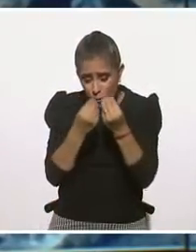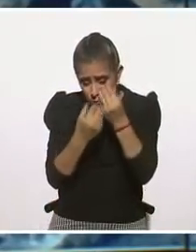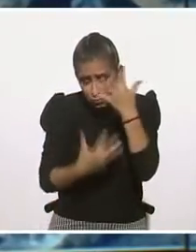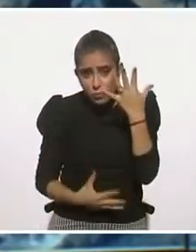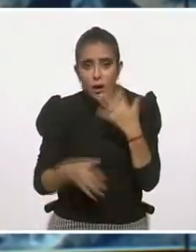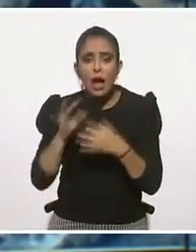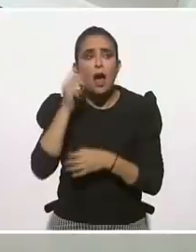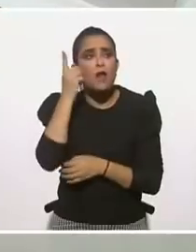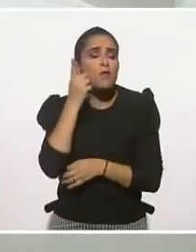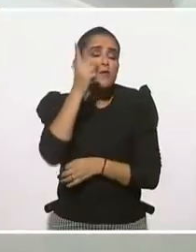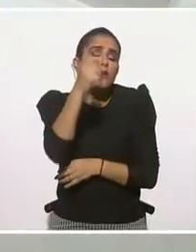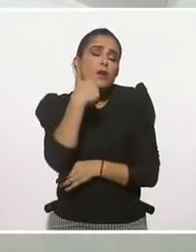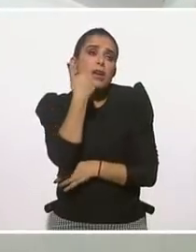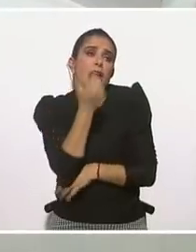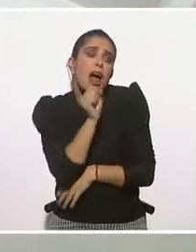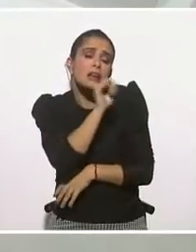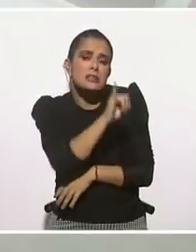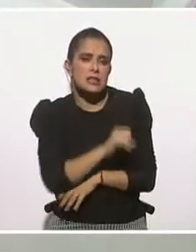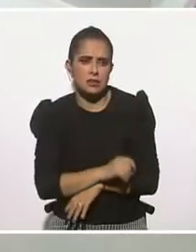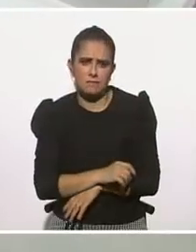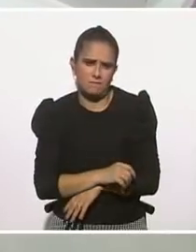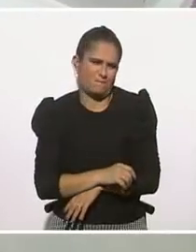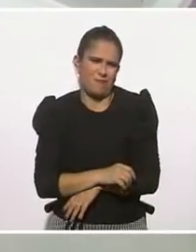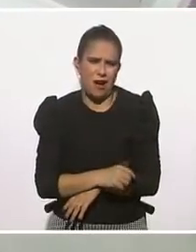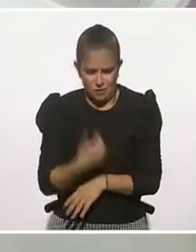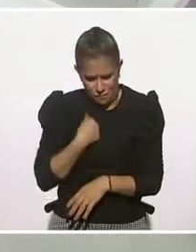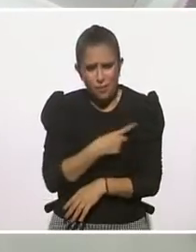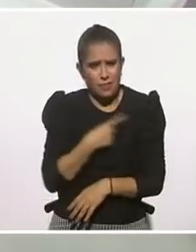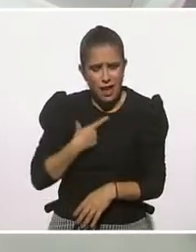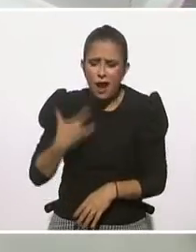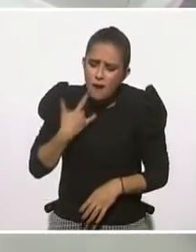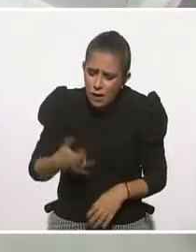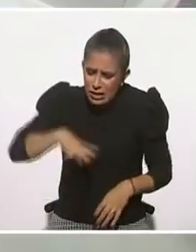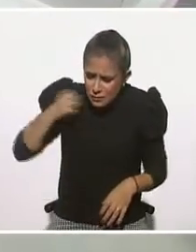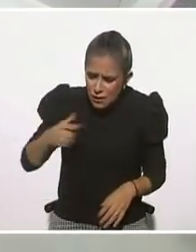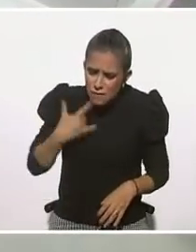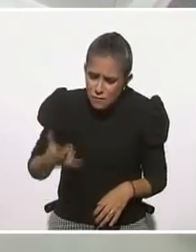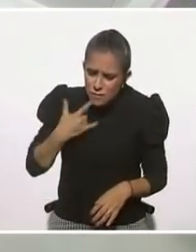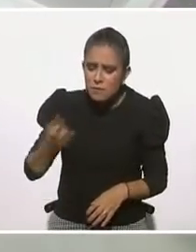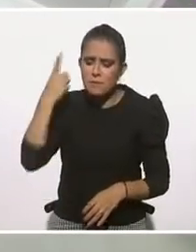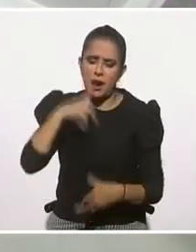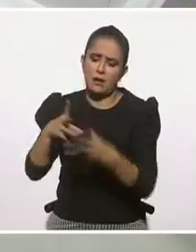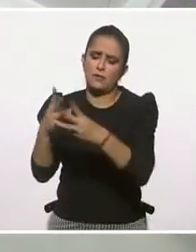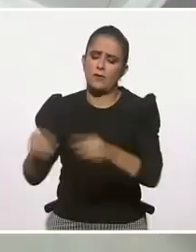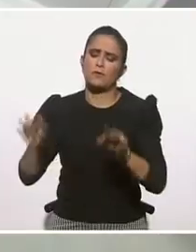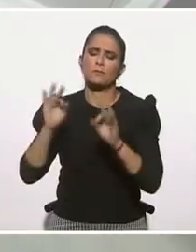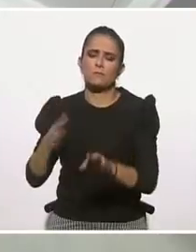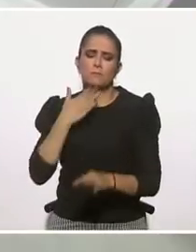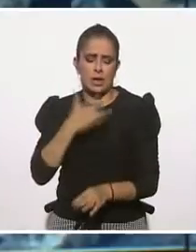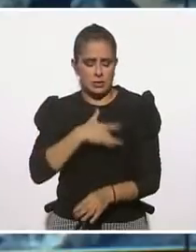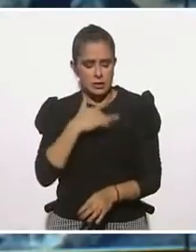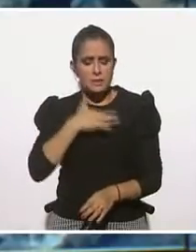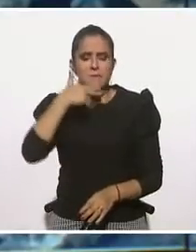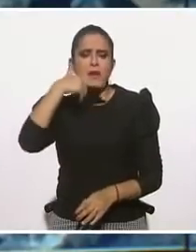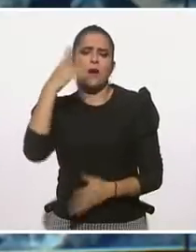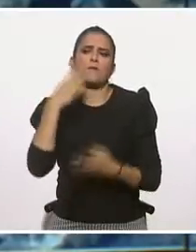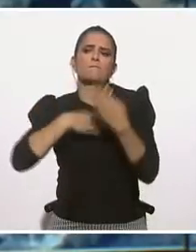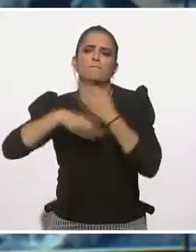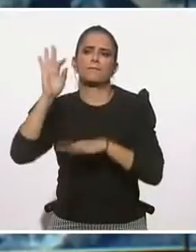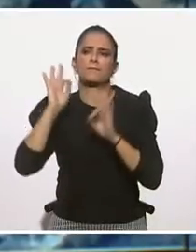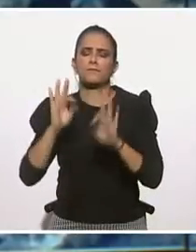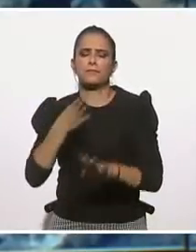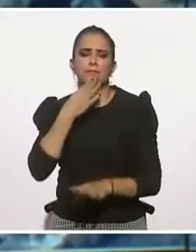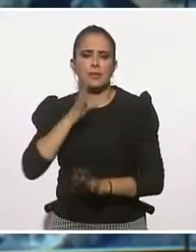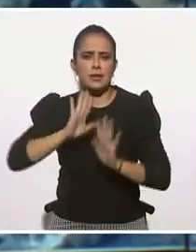quiso, o bueno, vamos a trabajar para hacerlo mejor. O sea, hay dos formas de afrontamiento ante la situación. O sea, uno, dejaste de